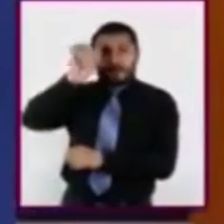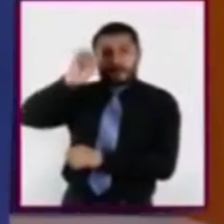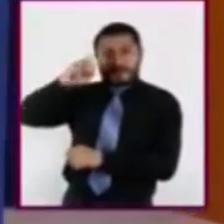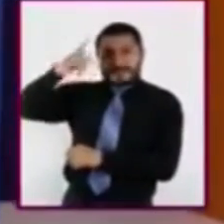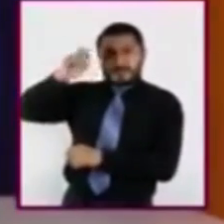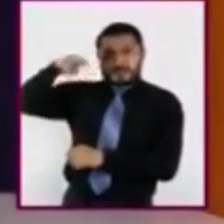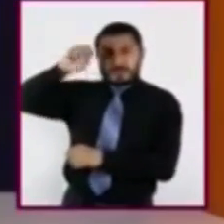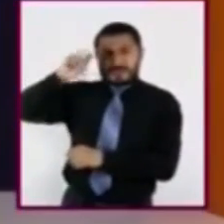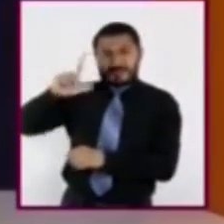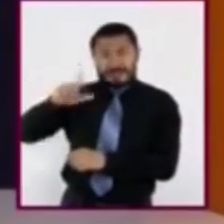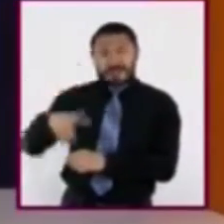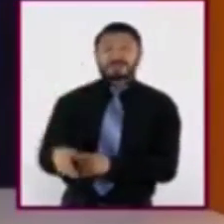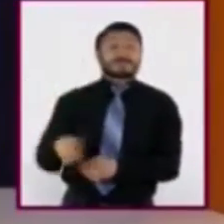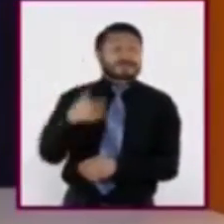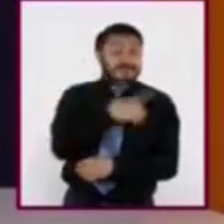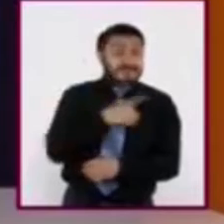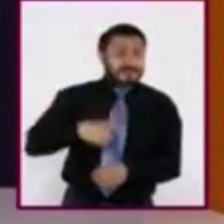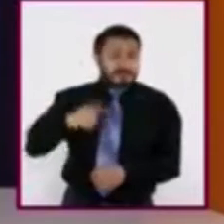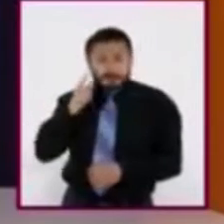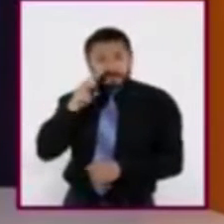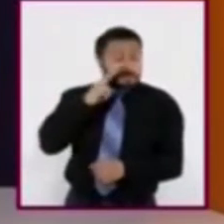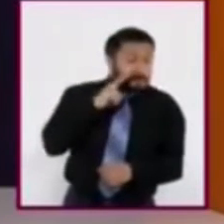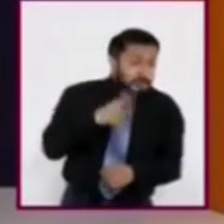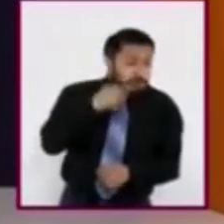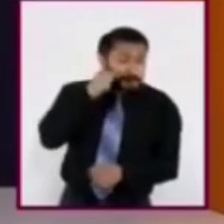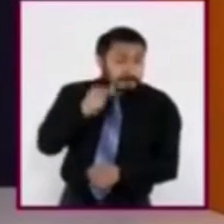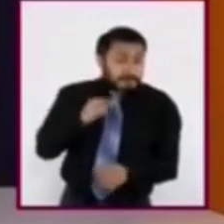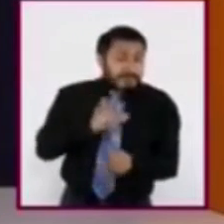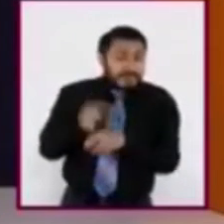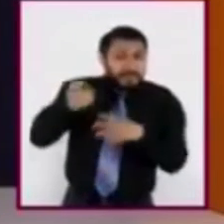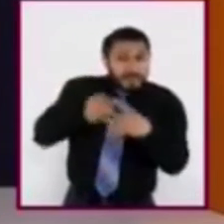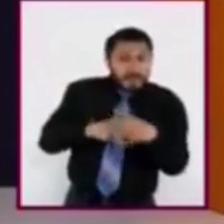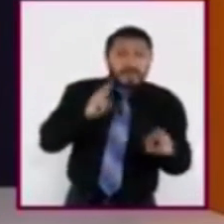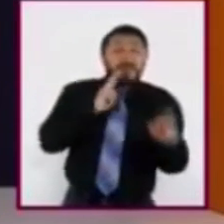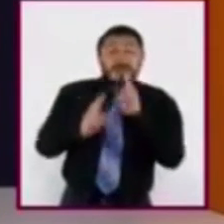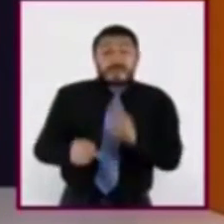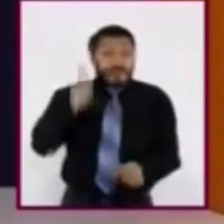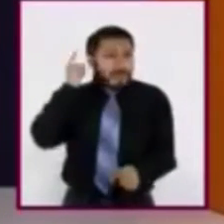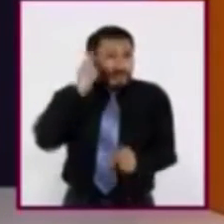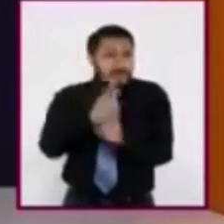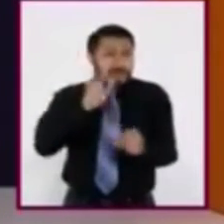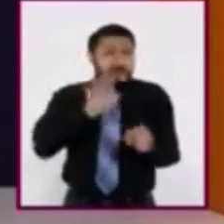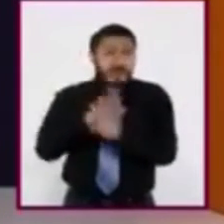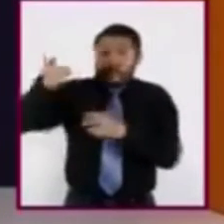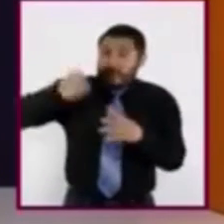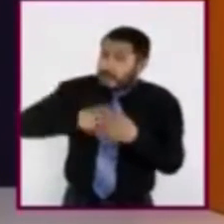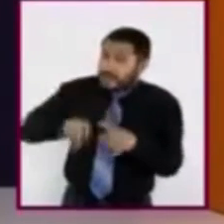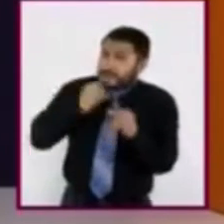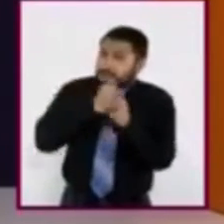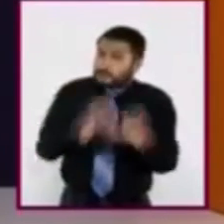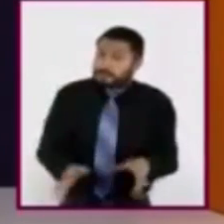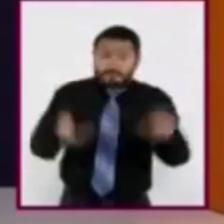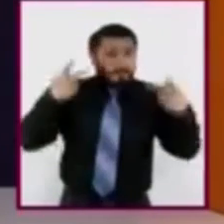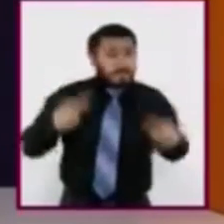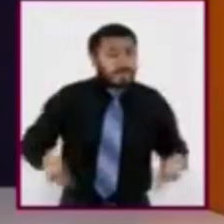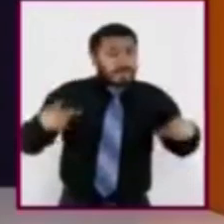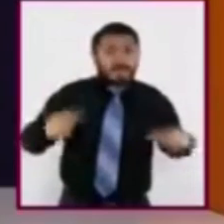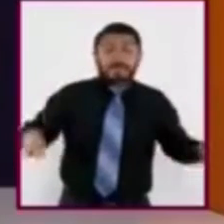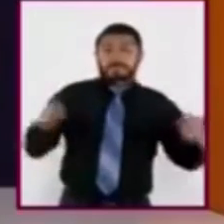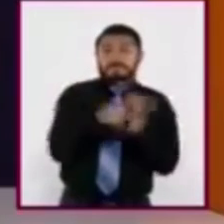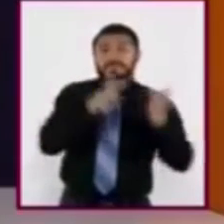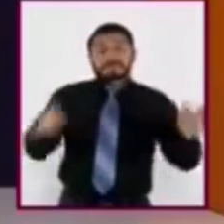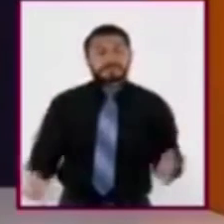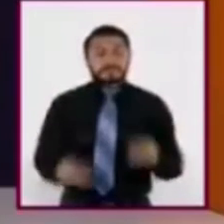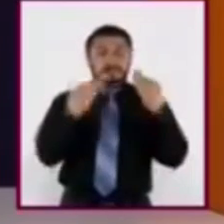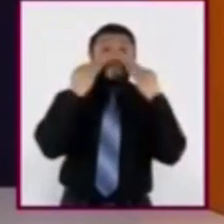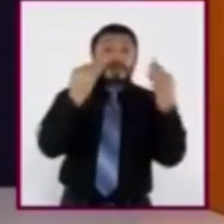que debemos fijarnos en el inicio de la nota para saber de dónde viene la información. Los periodistas, cuando son testigos de los